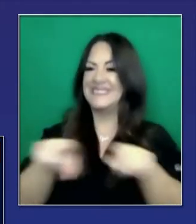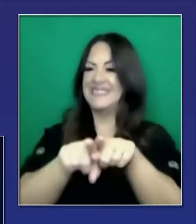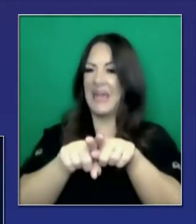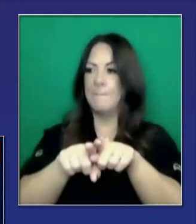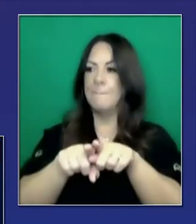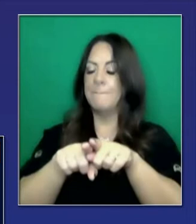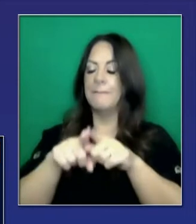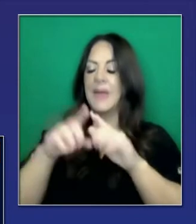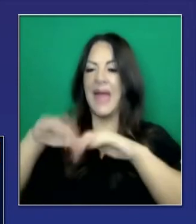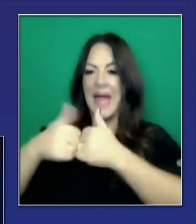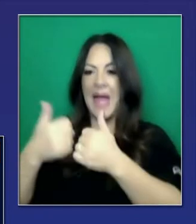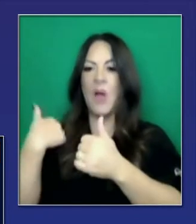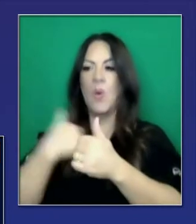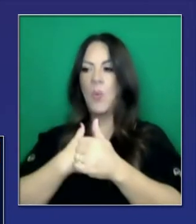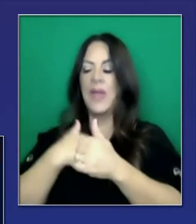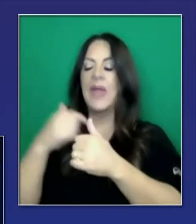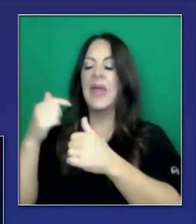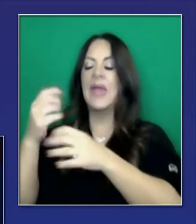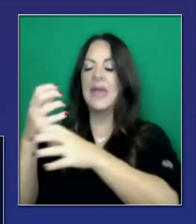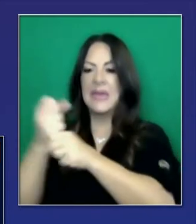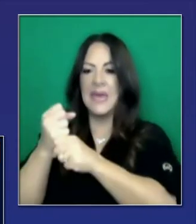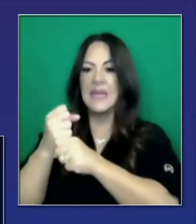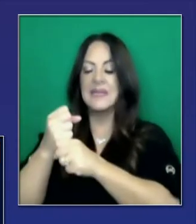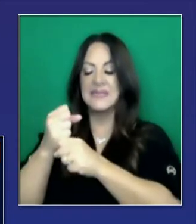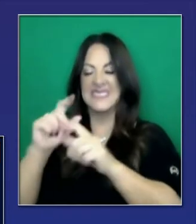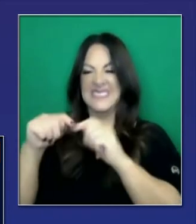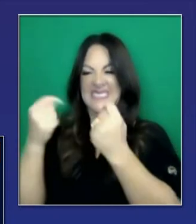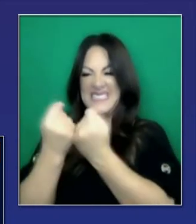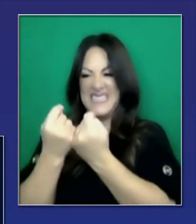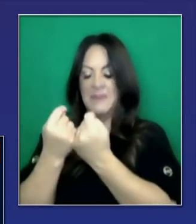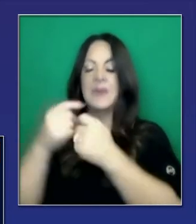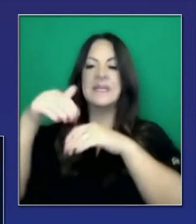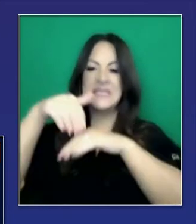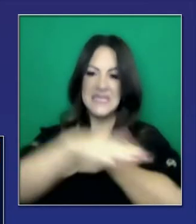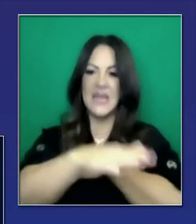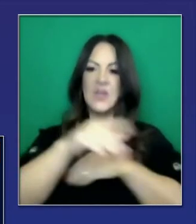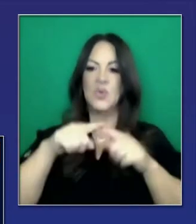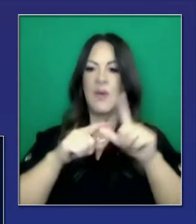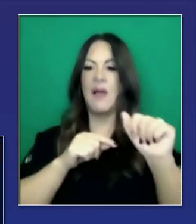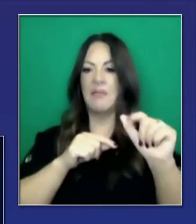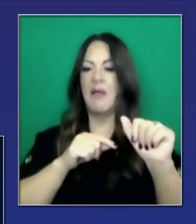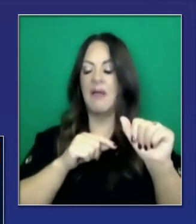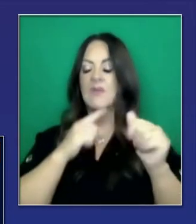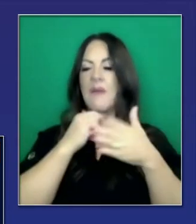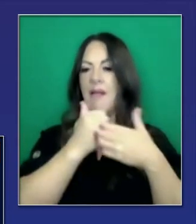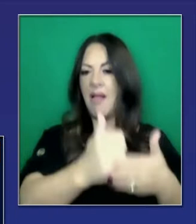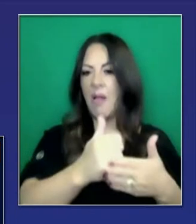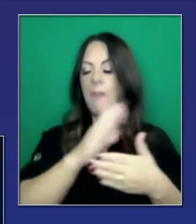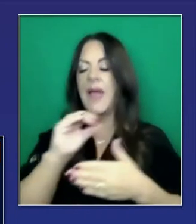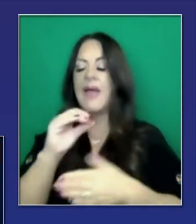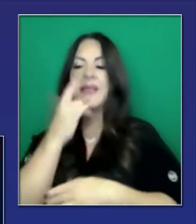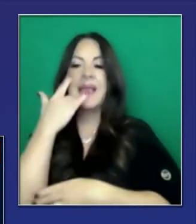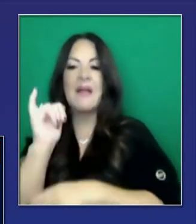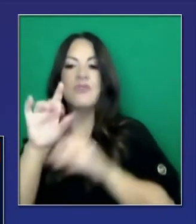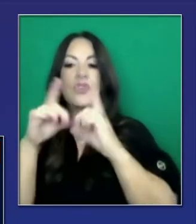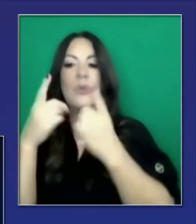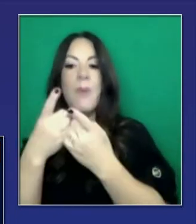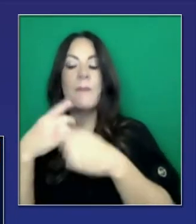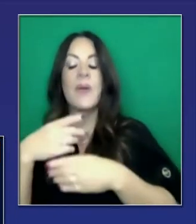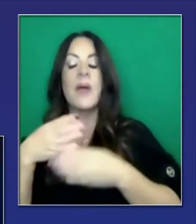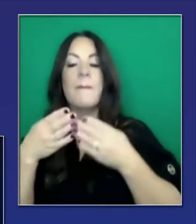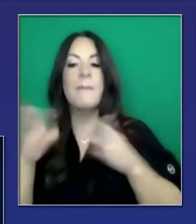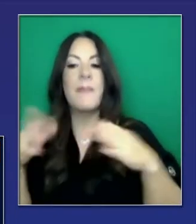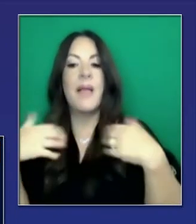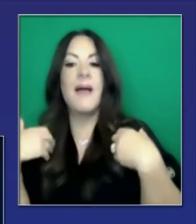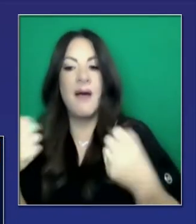En el futuro, las mismas estrategias y este nuevo equipo que ha sido parte del condado, el equipo